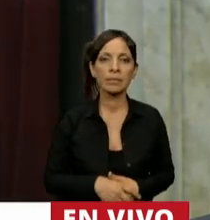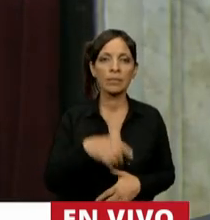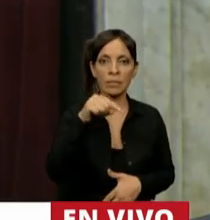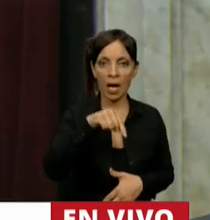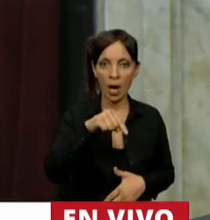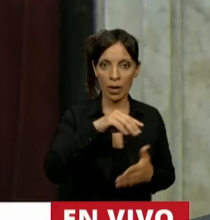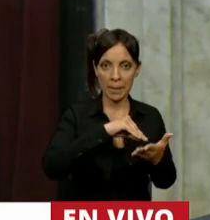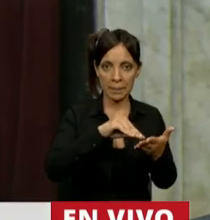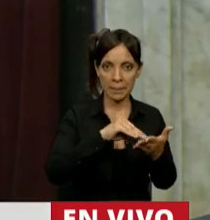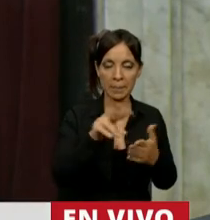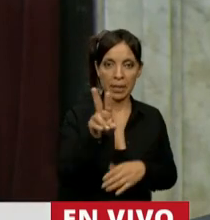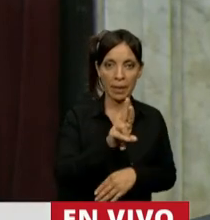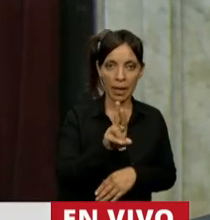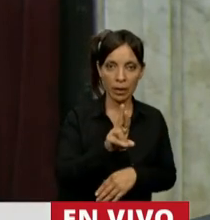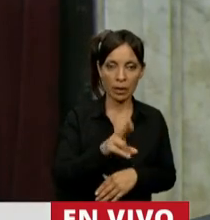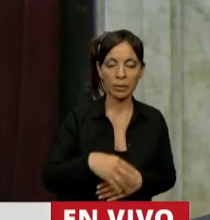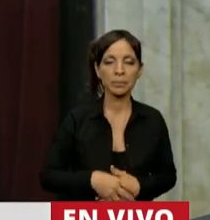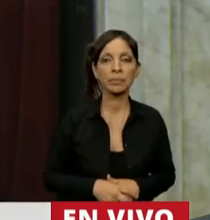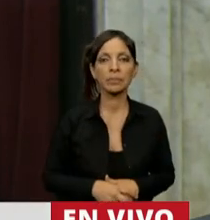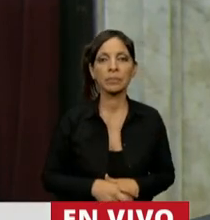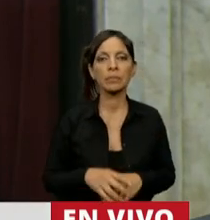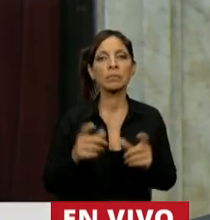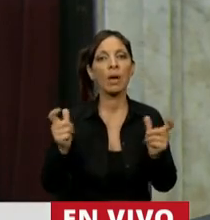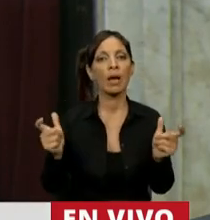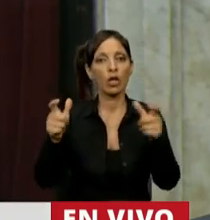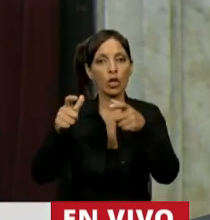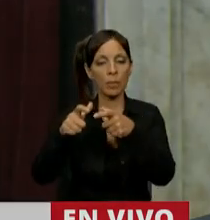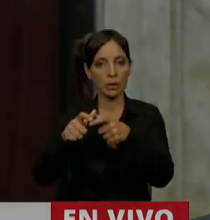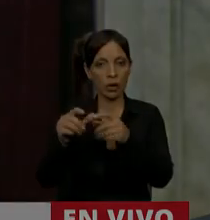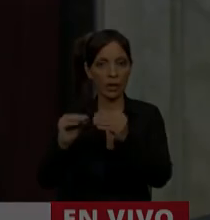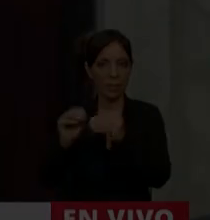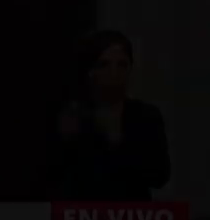su cuestión de privilegio, va a la Comisión de Asuntos Constitucionales.